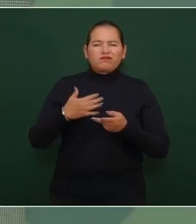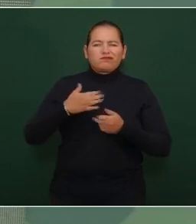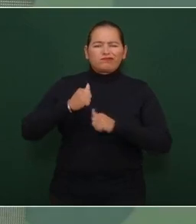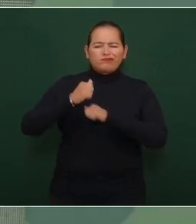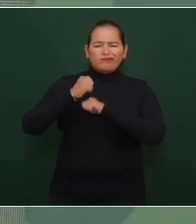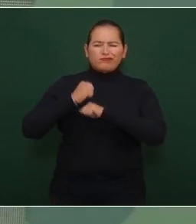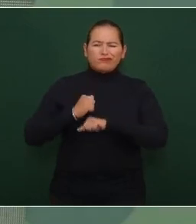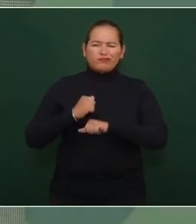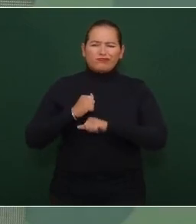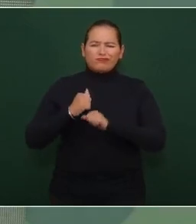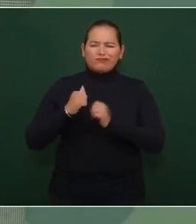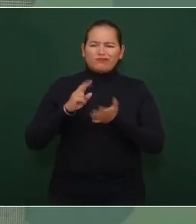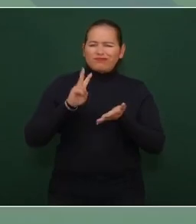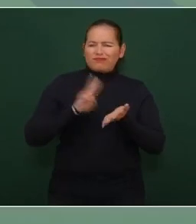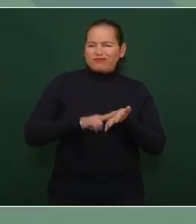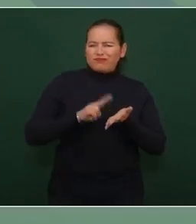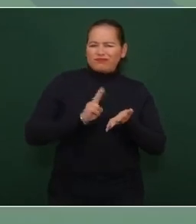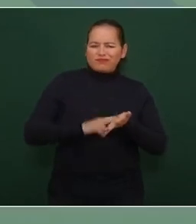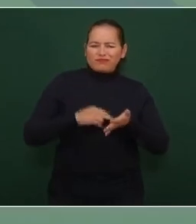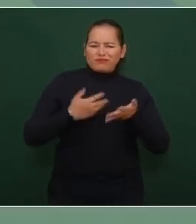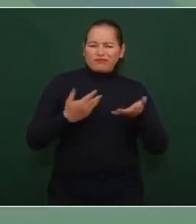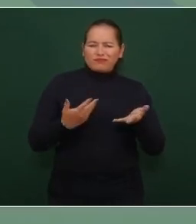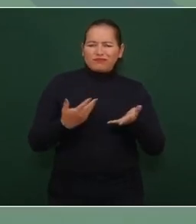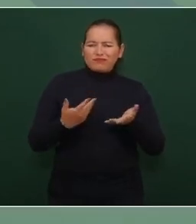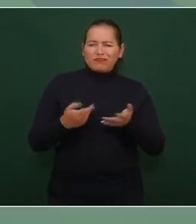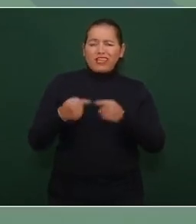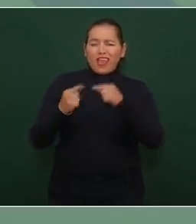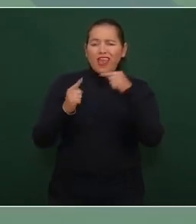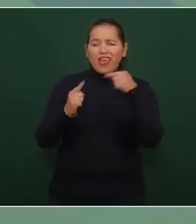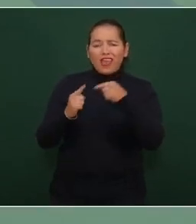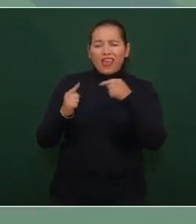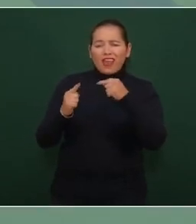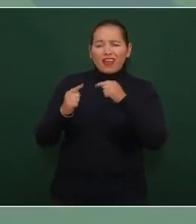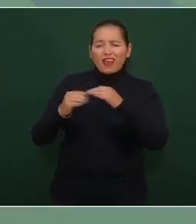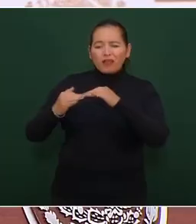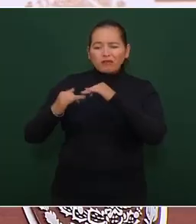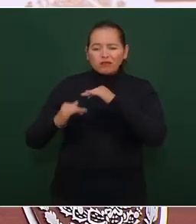si él era un empleado de Peña